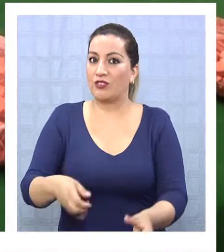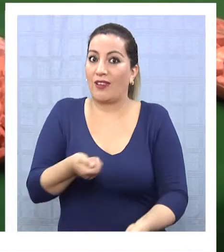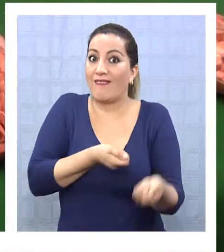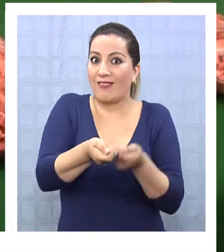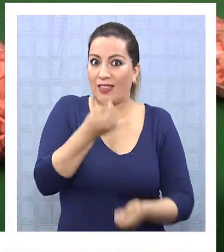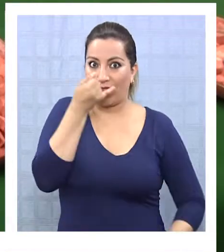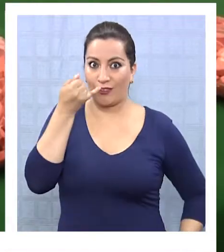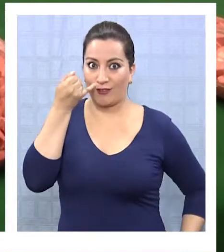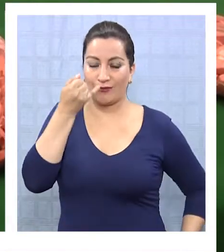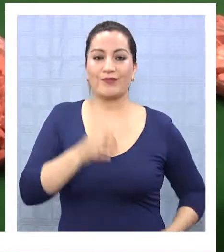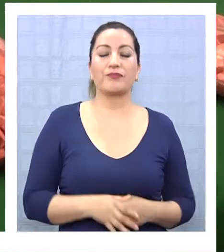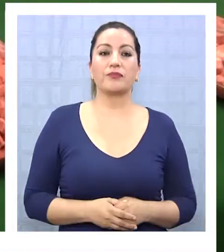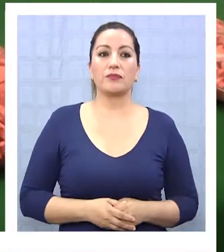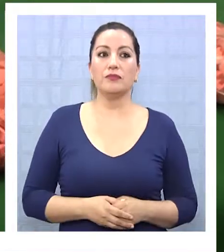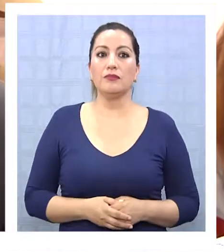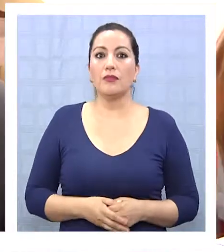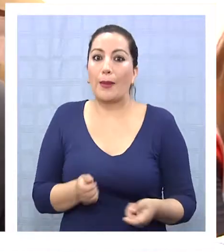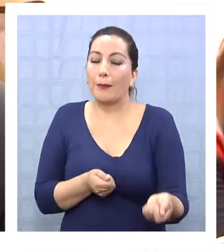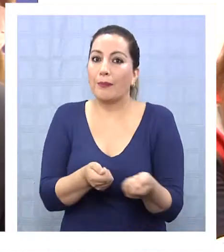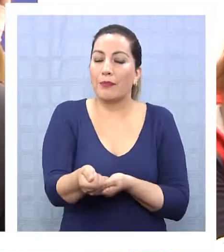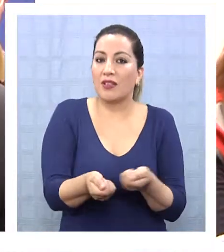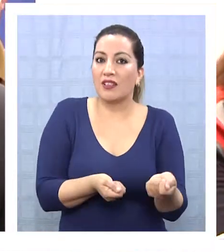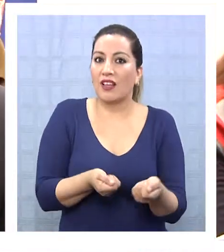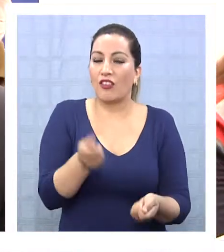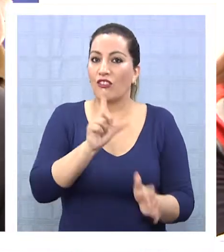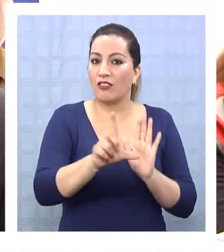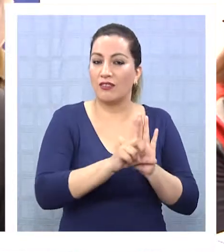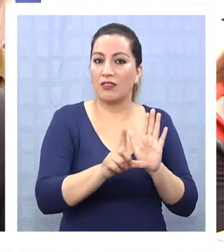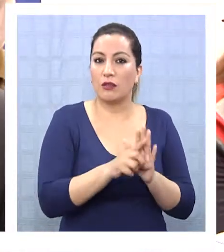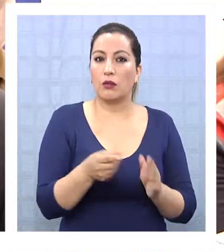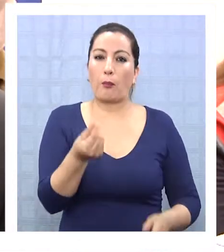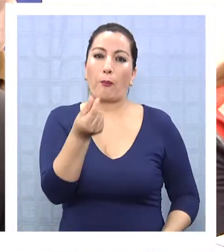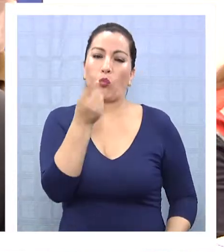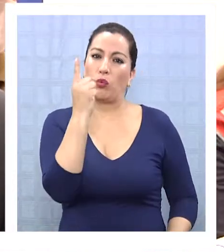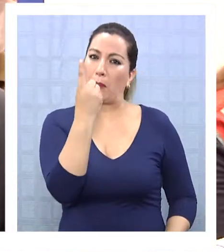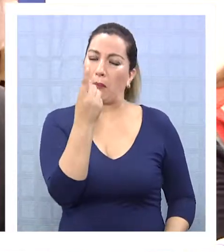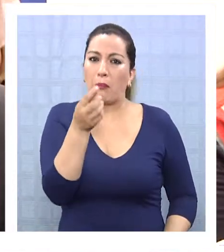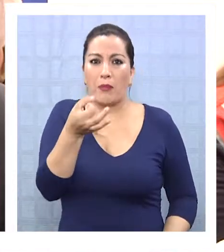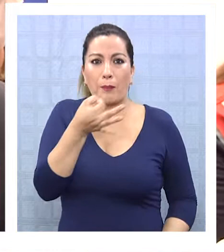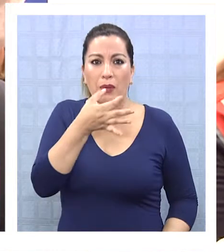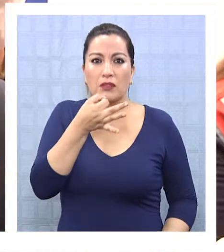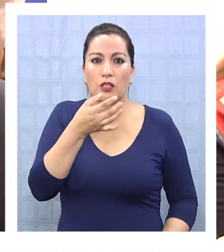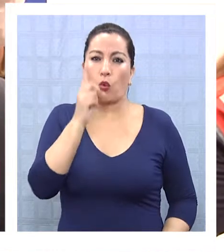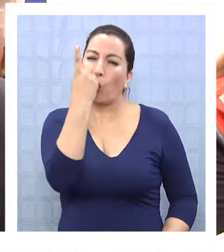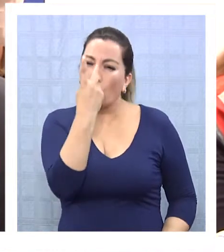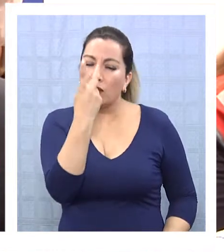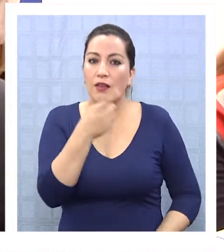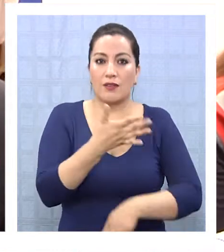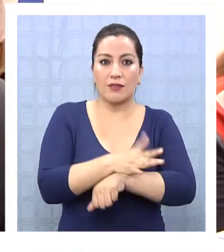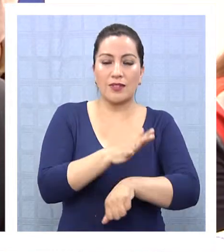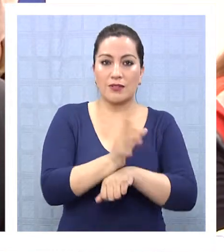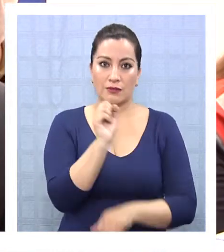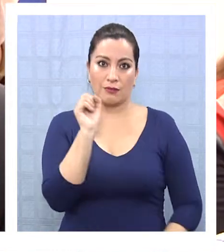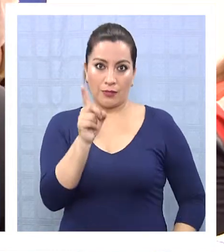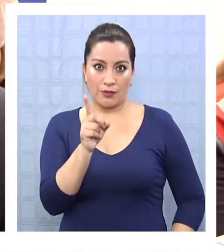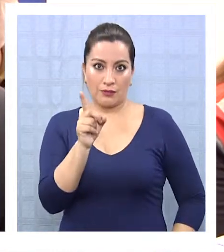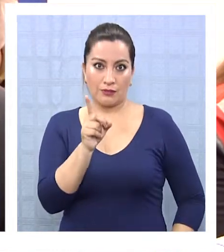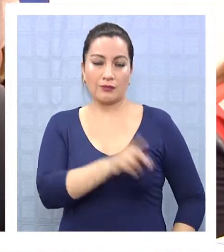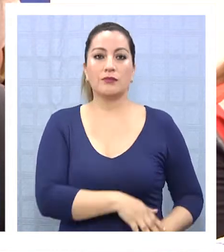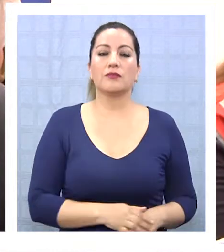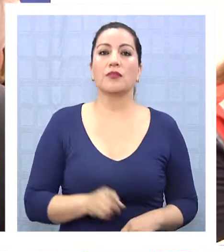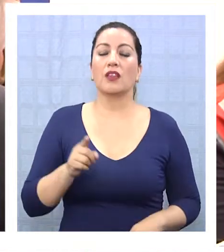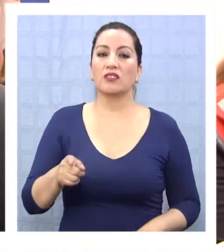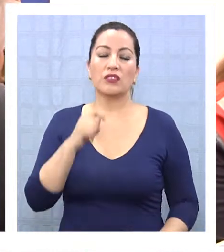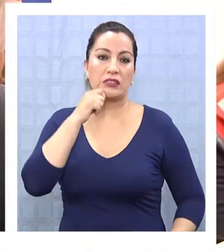narcotraficantes. En el mercado ilícito cada una de estas pastillas tiene un avalúo de 15.000 pesos, lo que